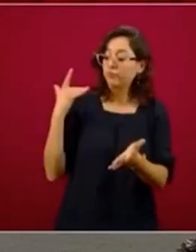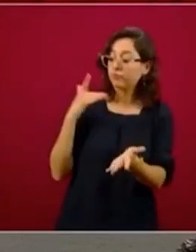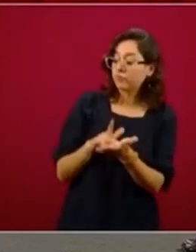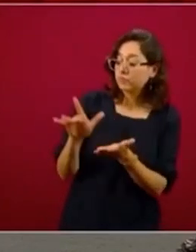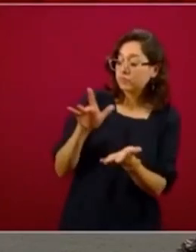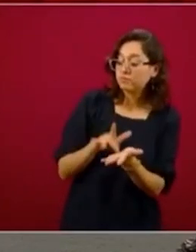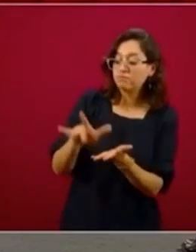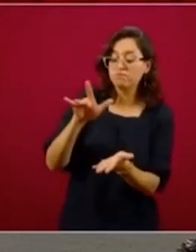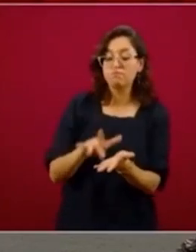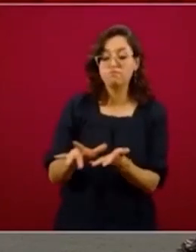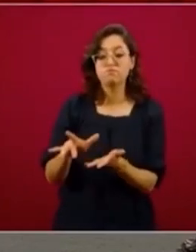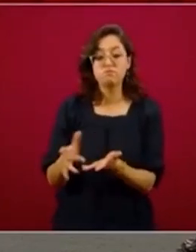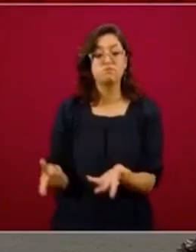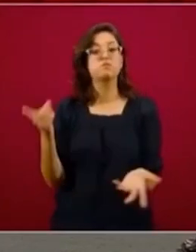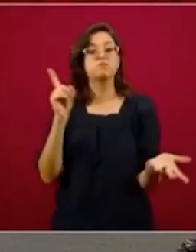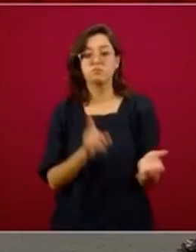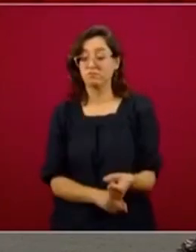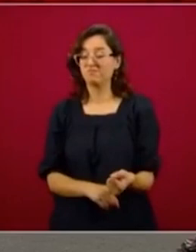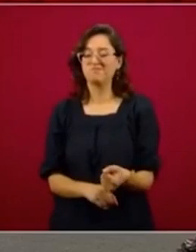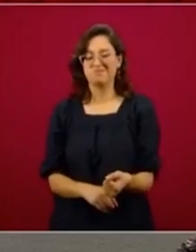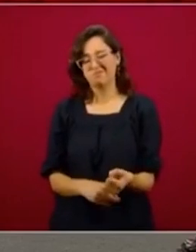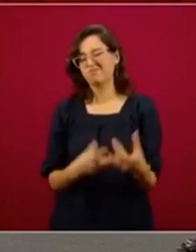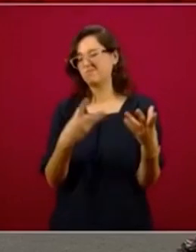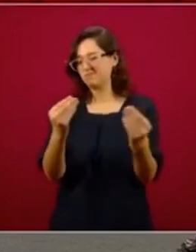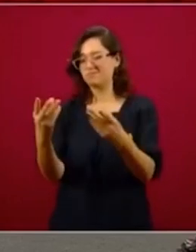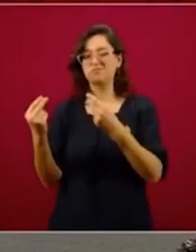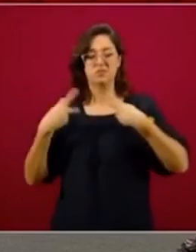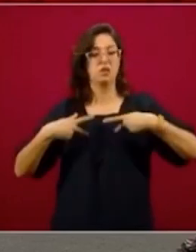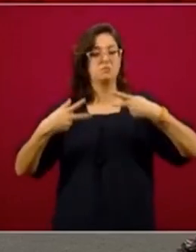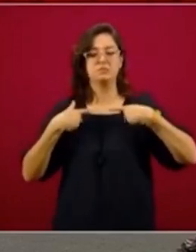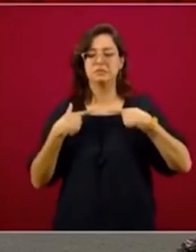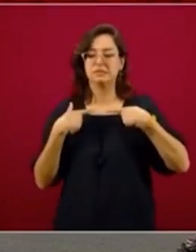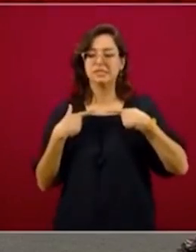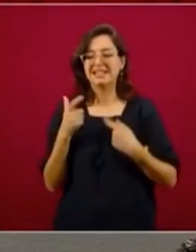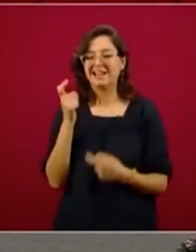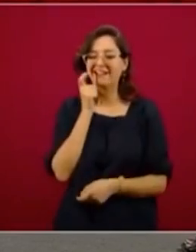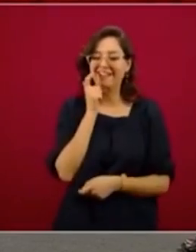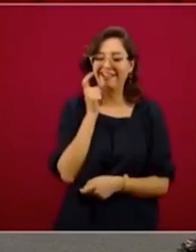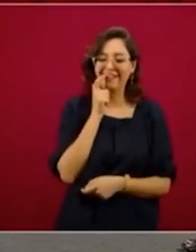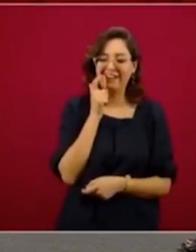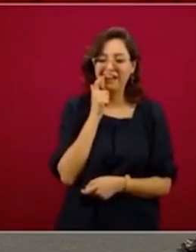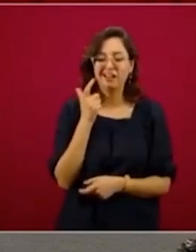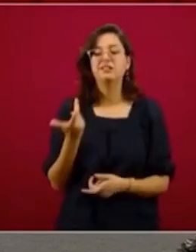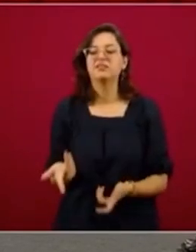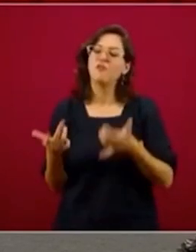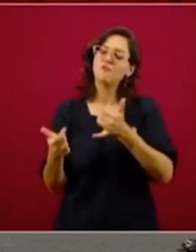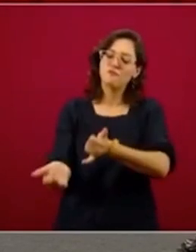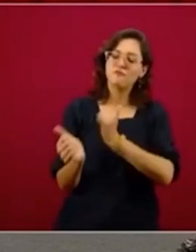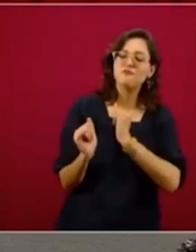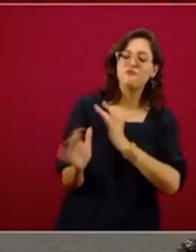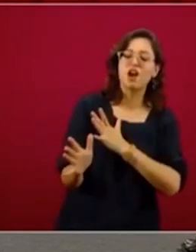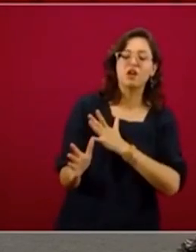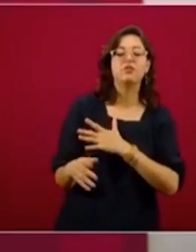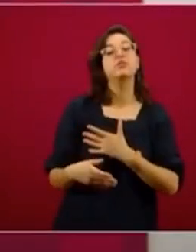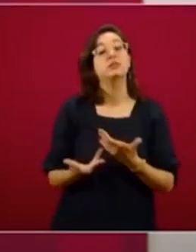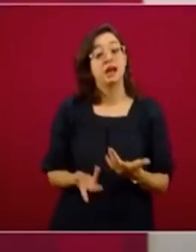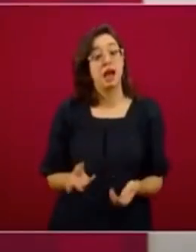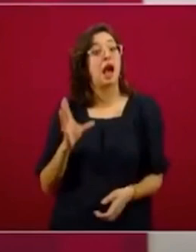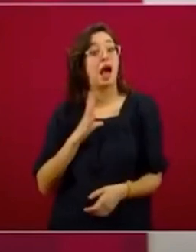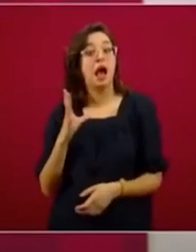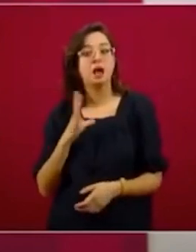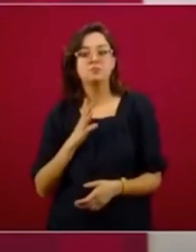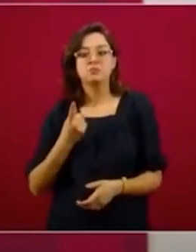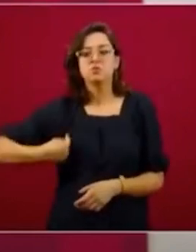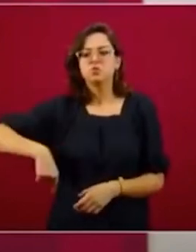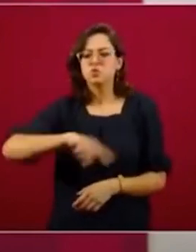ha habido muchos intentos de cometer fraude contra la población y la forma de